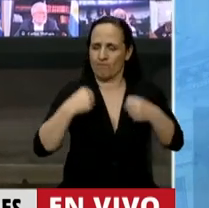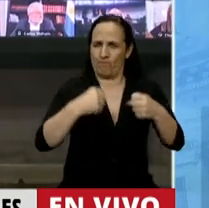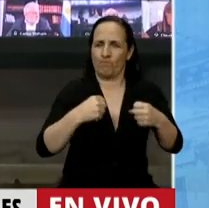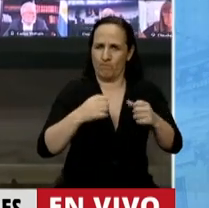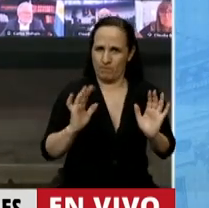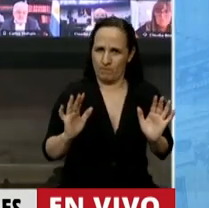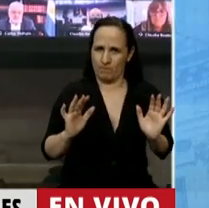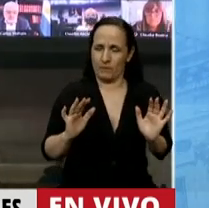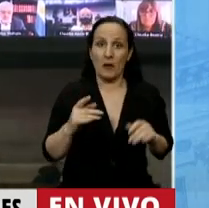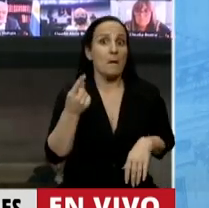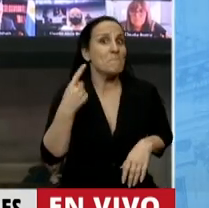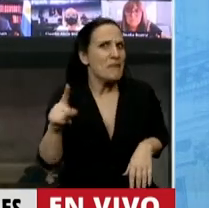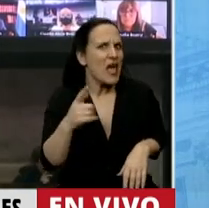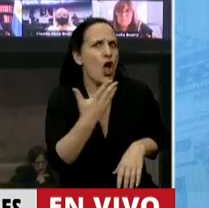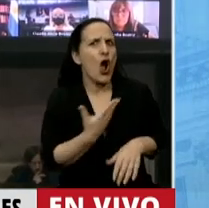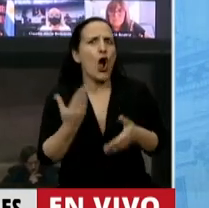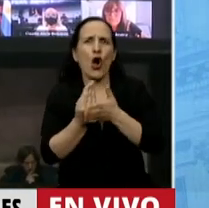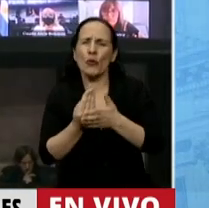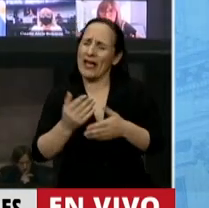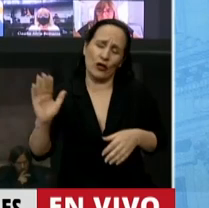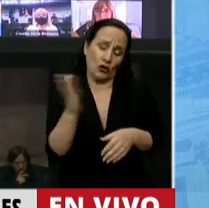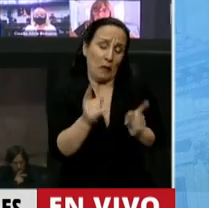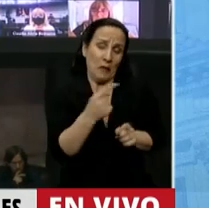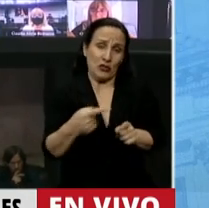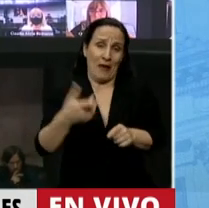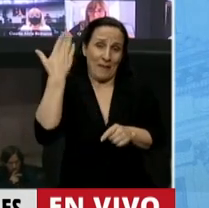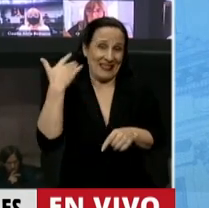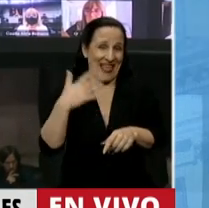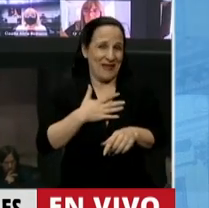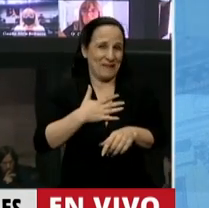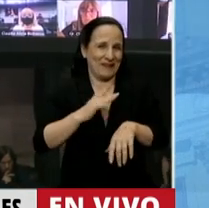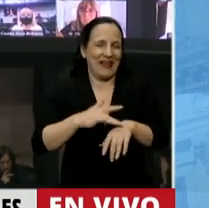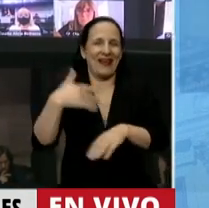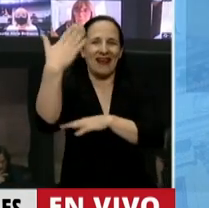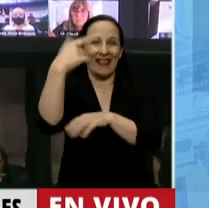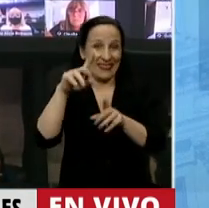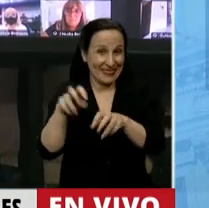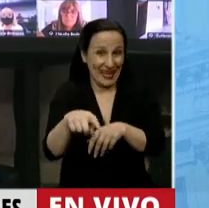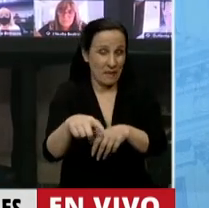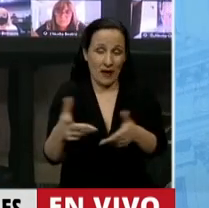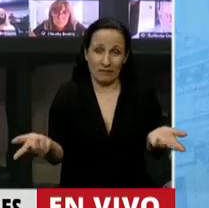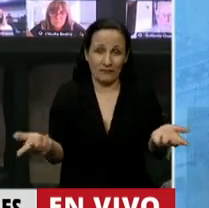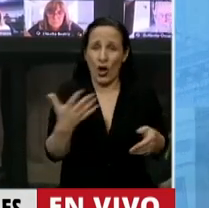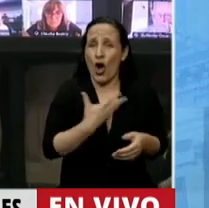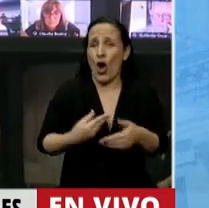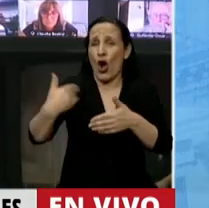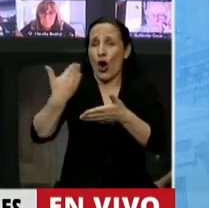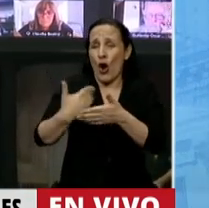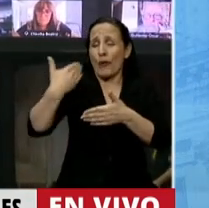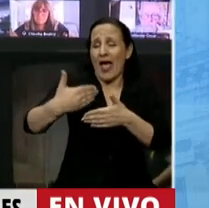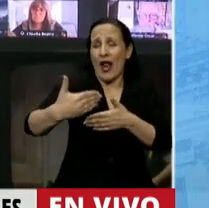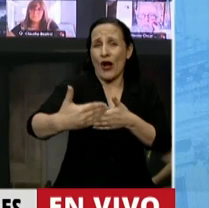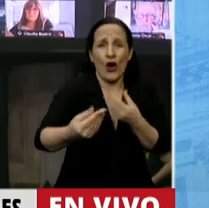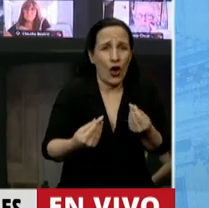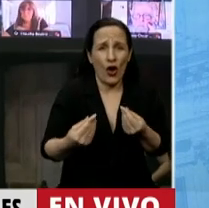Pero los gobiernos todos, como dije la semana pasada cuando me tocó abordar este tema, todos los gobiernos pretenden